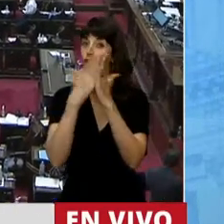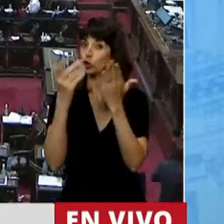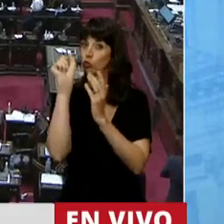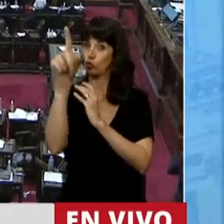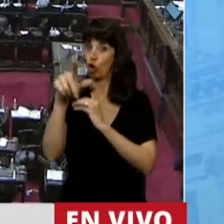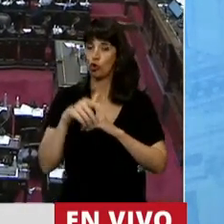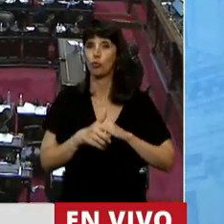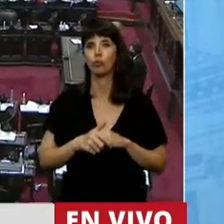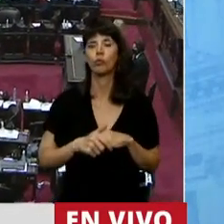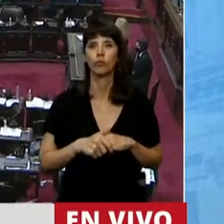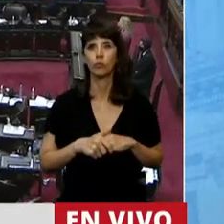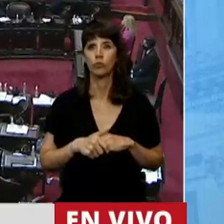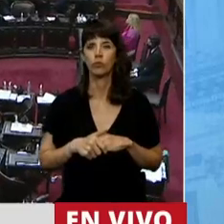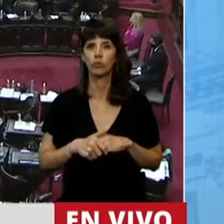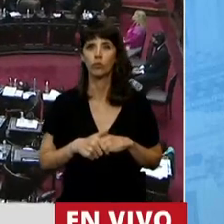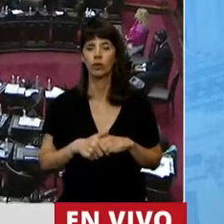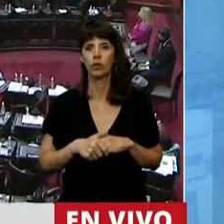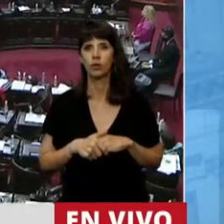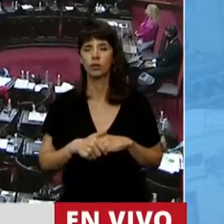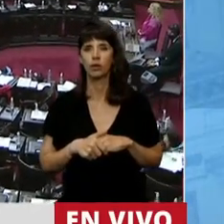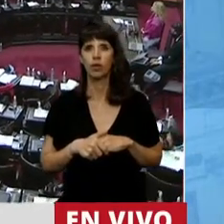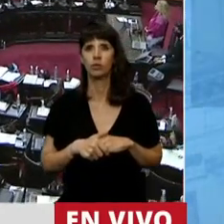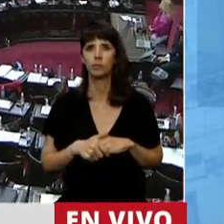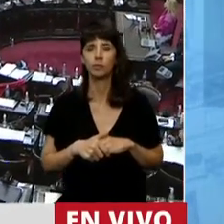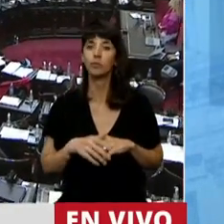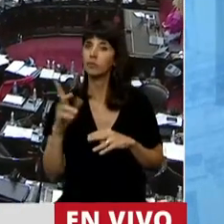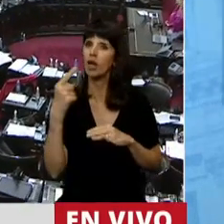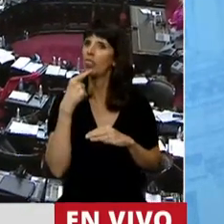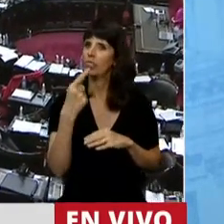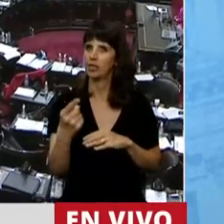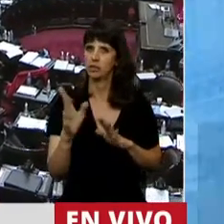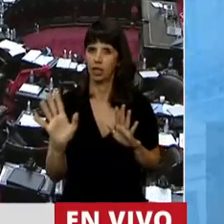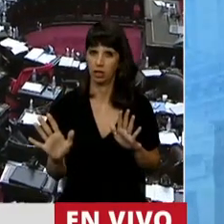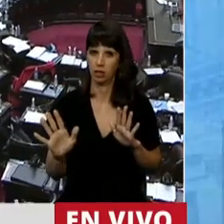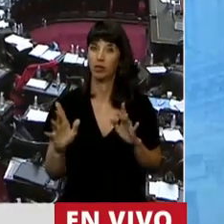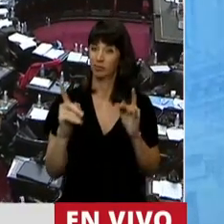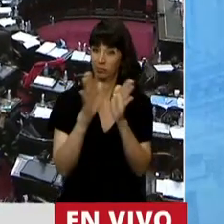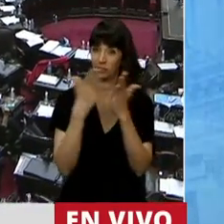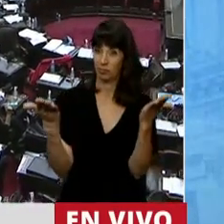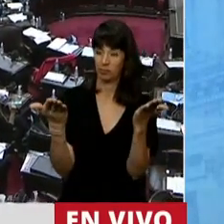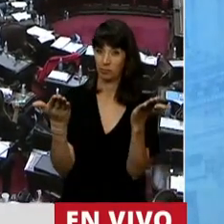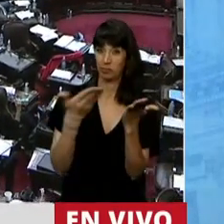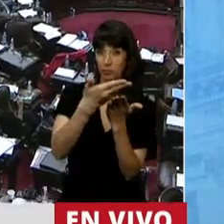tácitamente y concretamente dice en su preámbulo